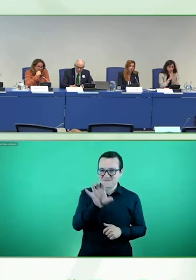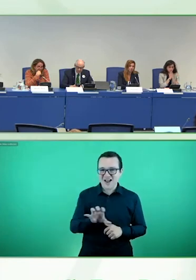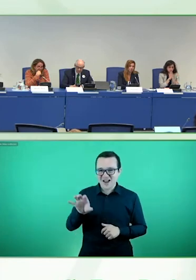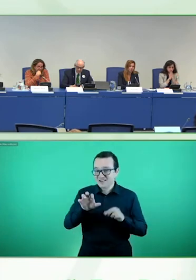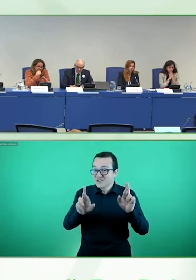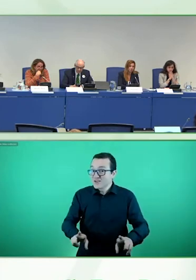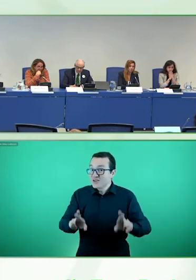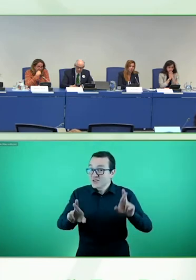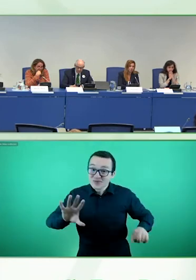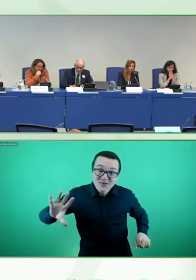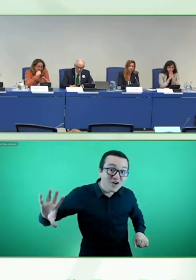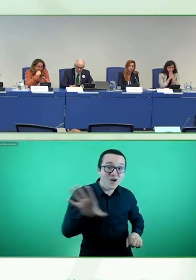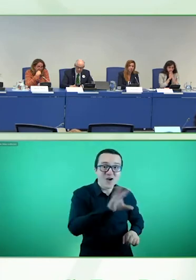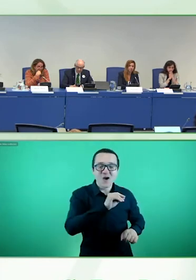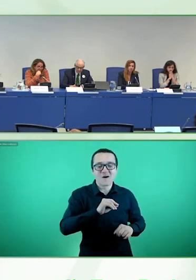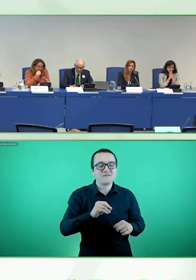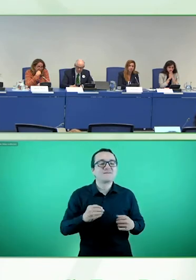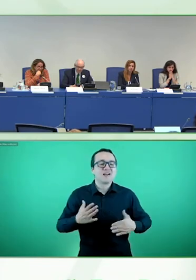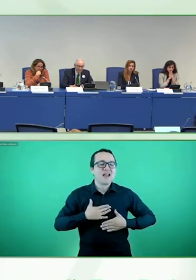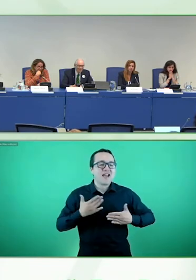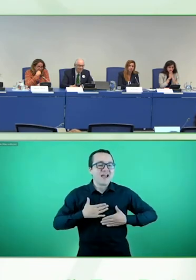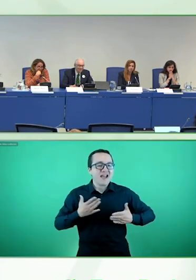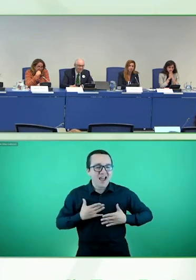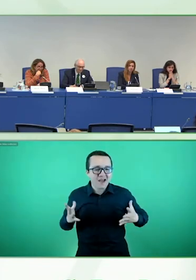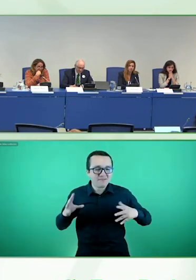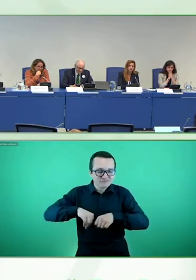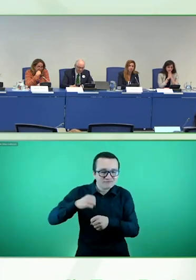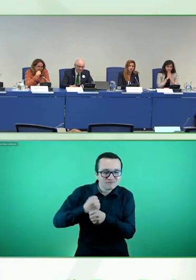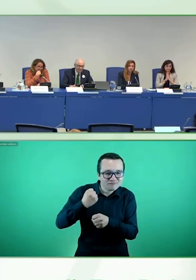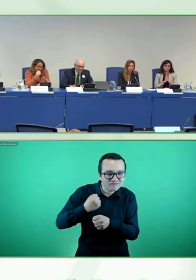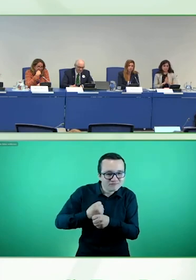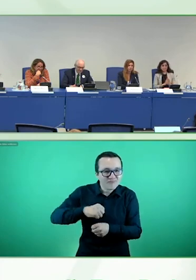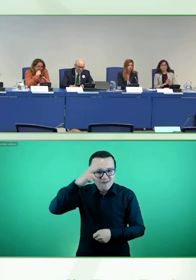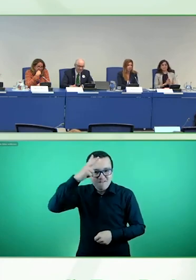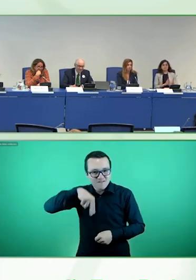sesión de trabajo en Viena. Un fuerte abrazo. Gracias.